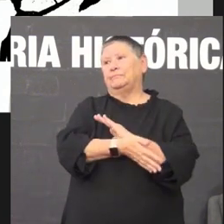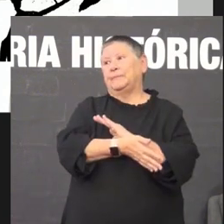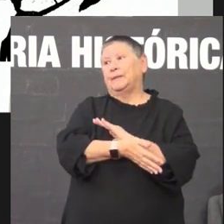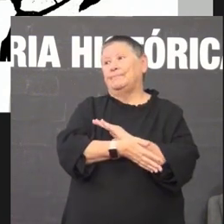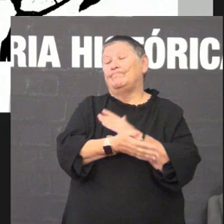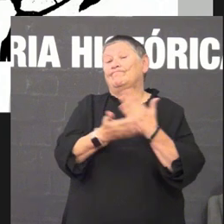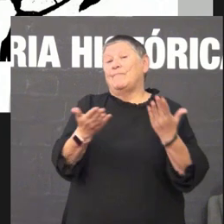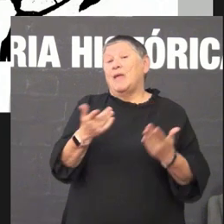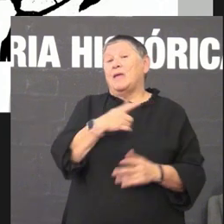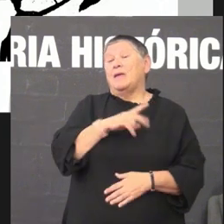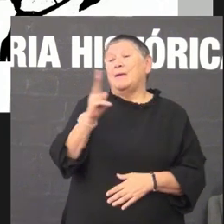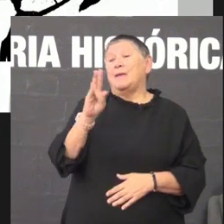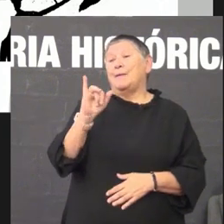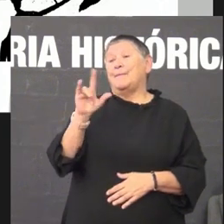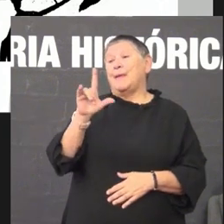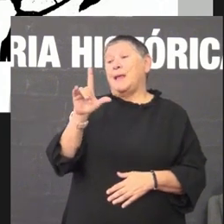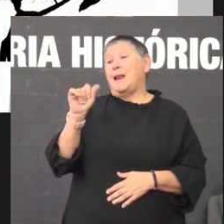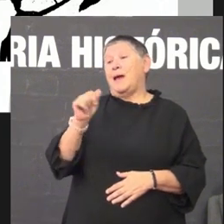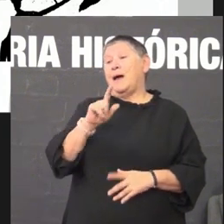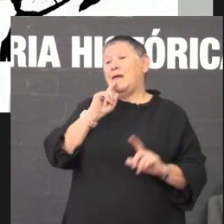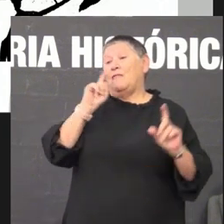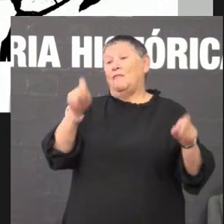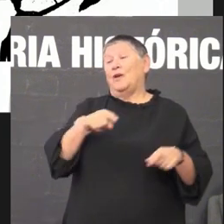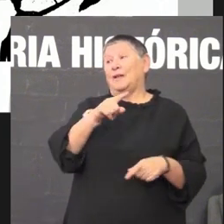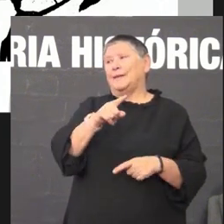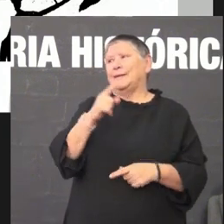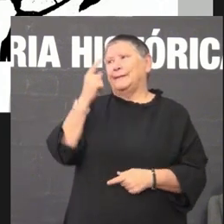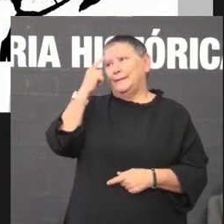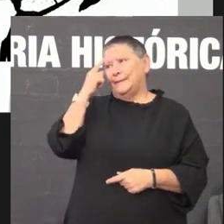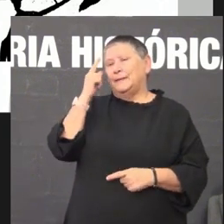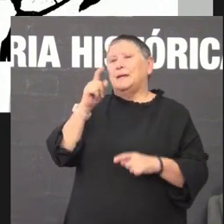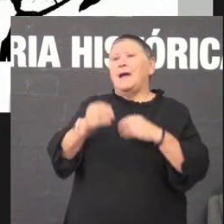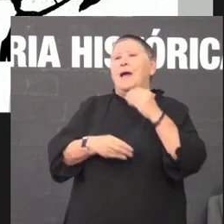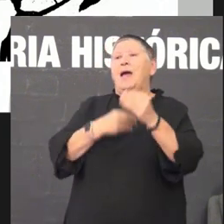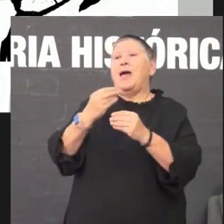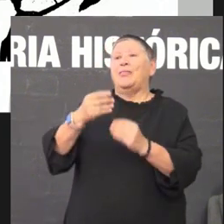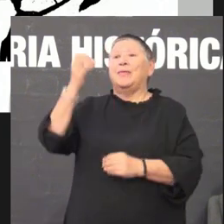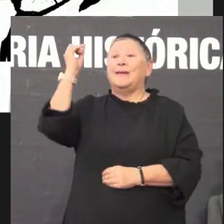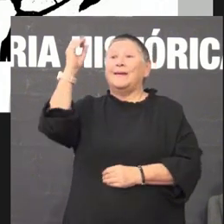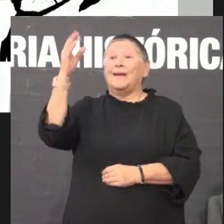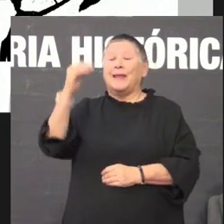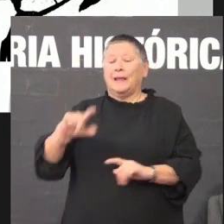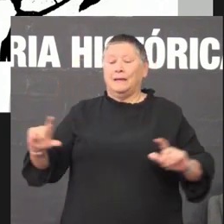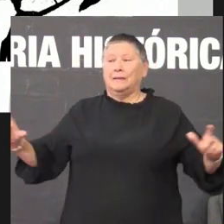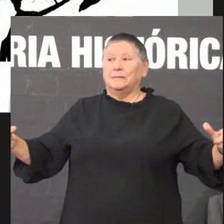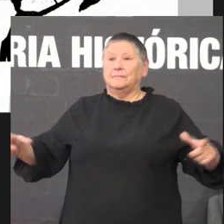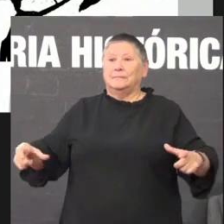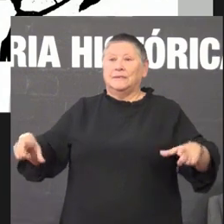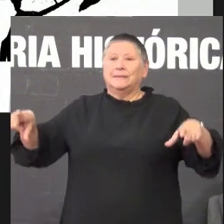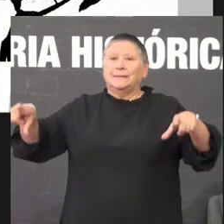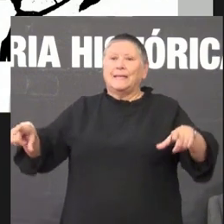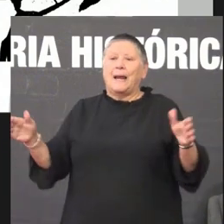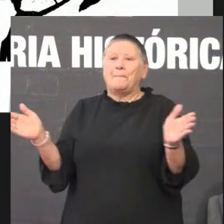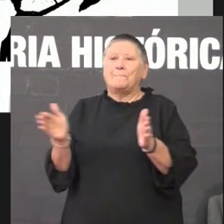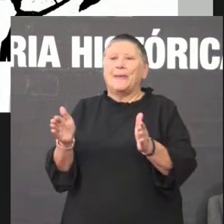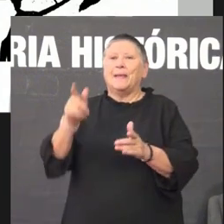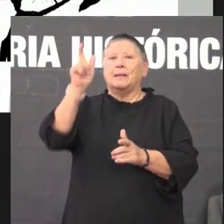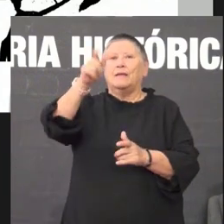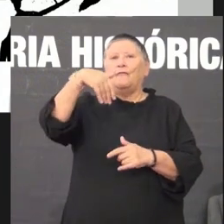para poder falar en galego é facer un acto pechado nunha sala pequena sen convidados